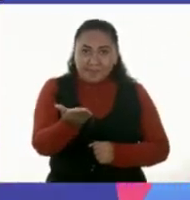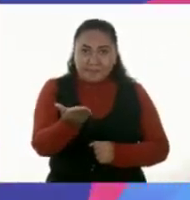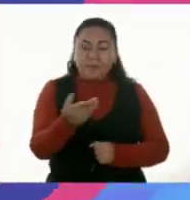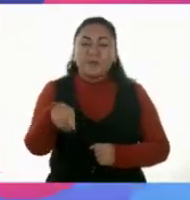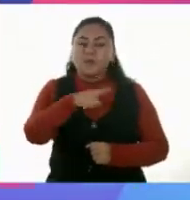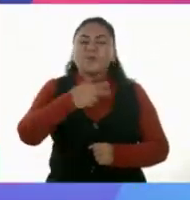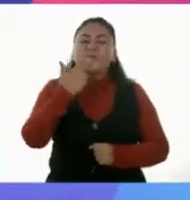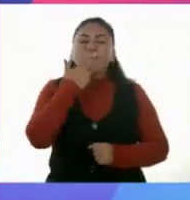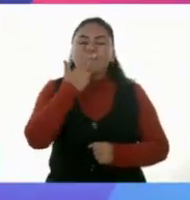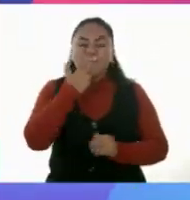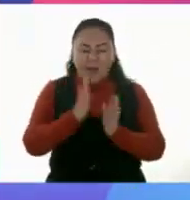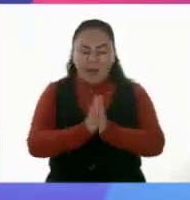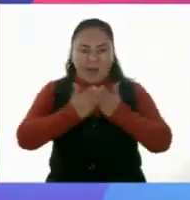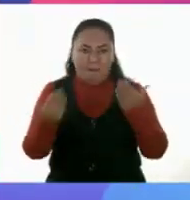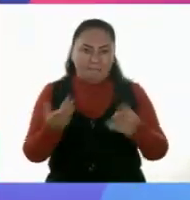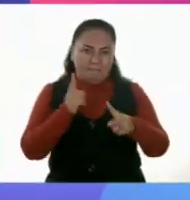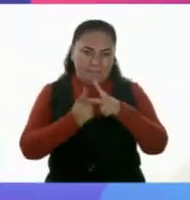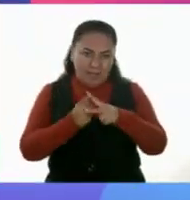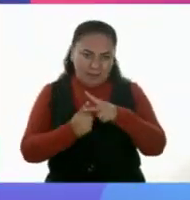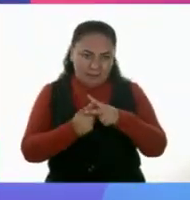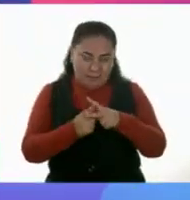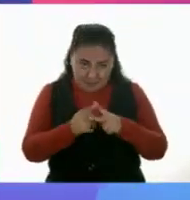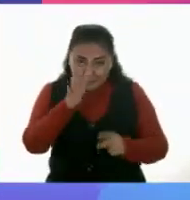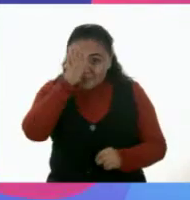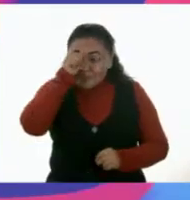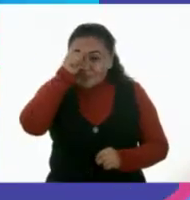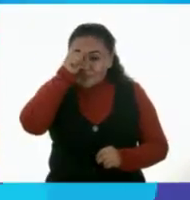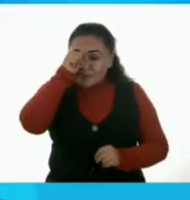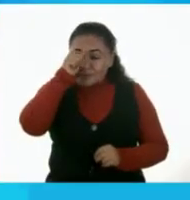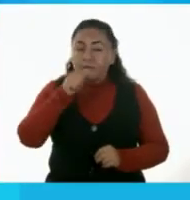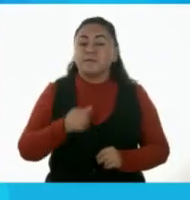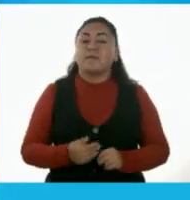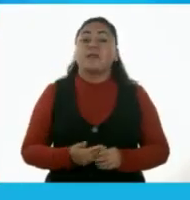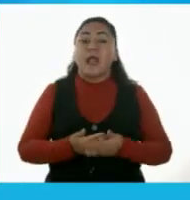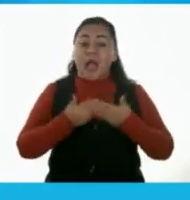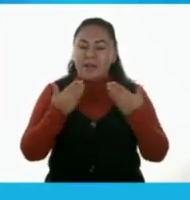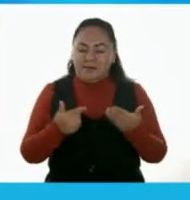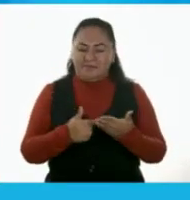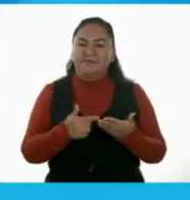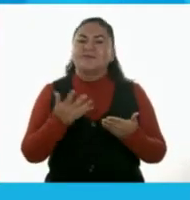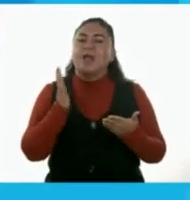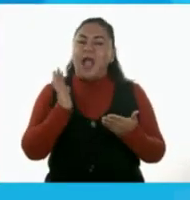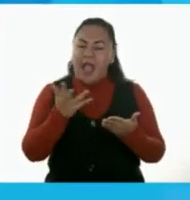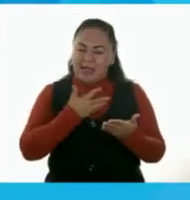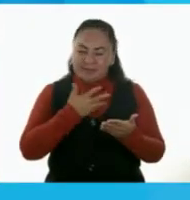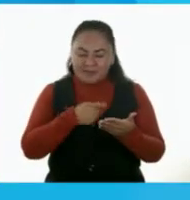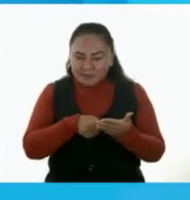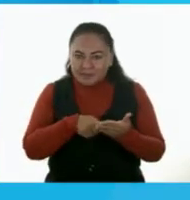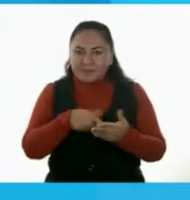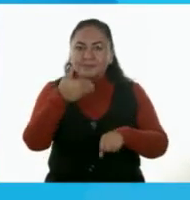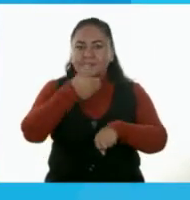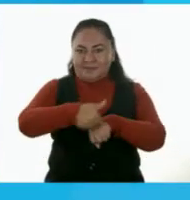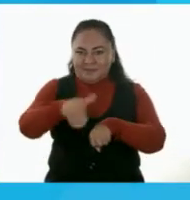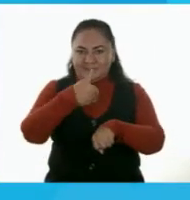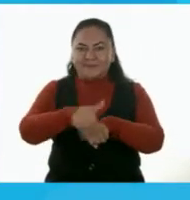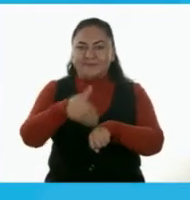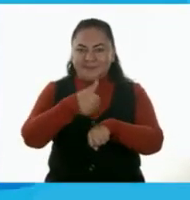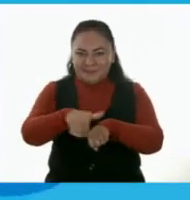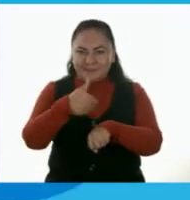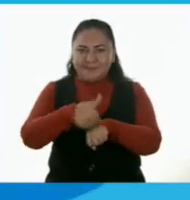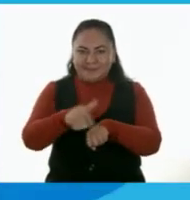utilicemos nuestro libro de matemáticas. ¿De acuerdo? Y ya tengo de este lado la página,